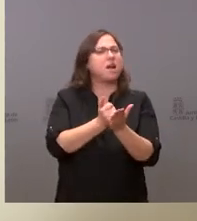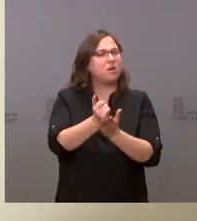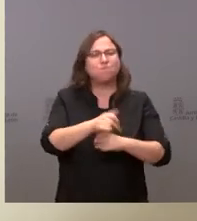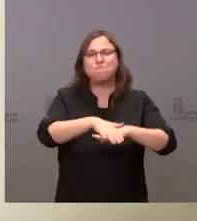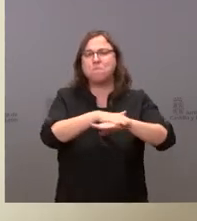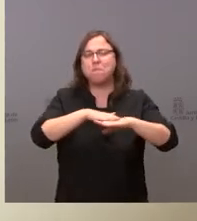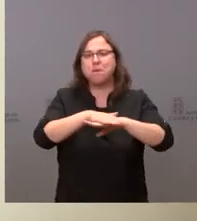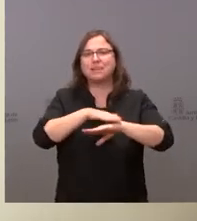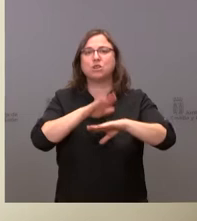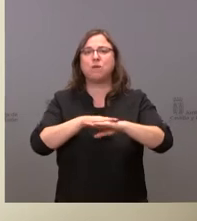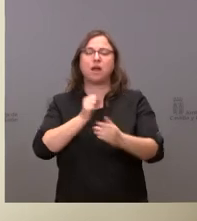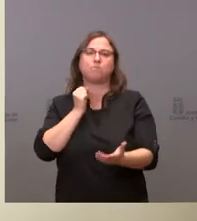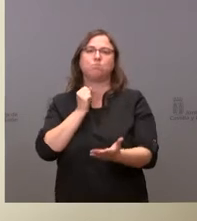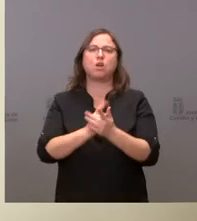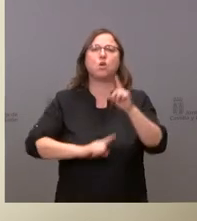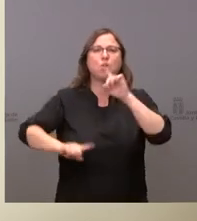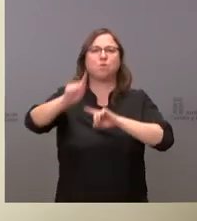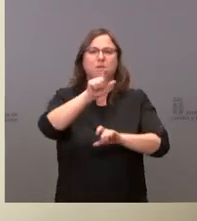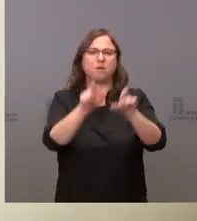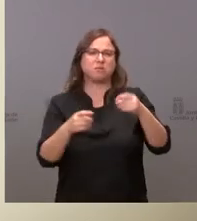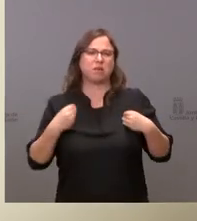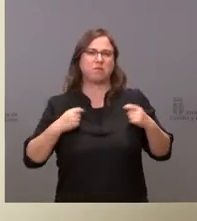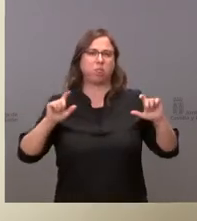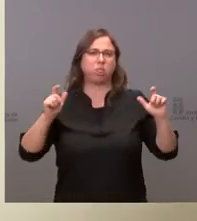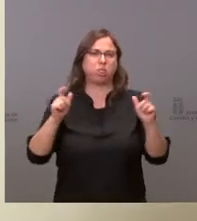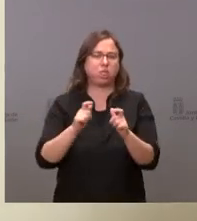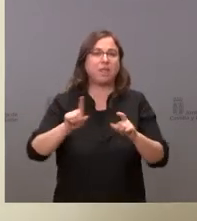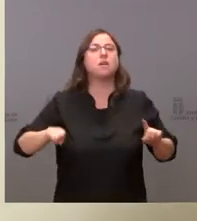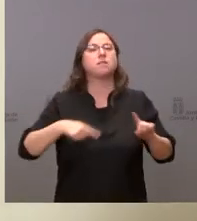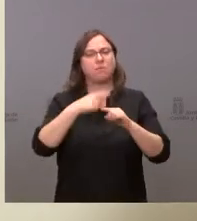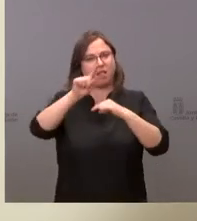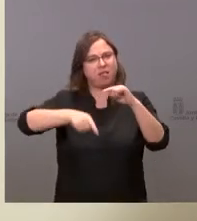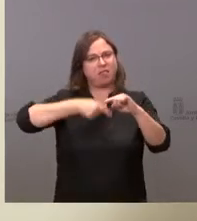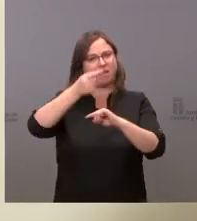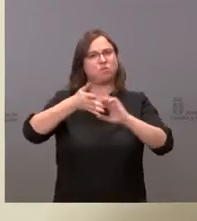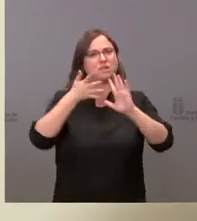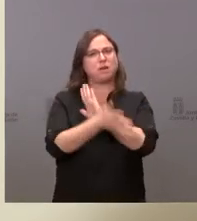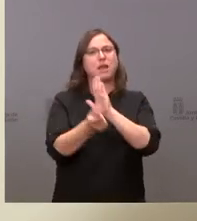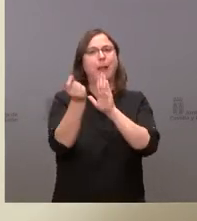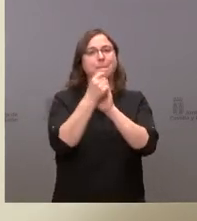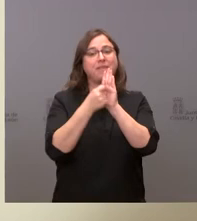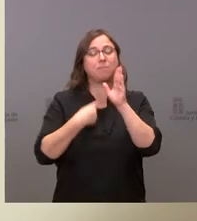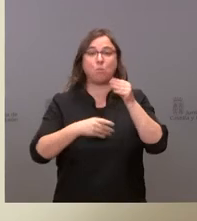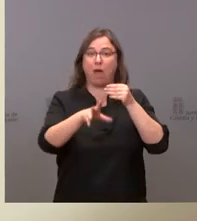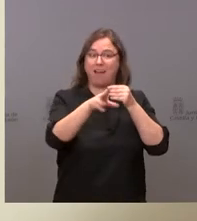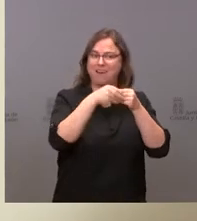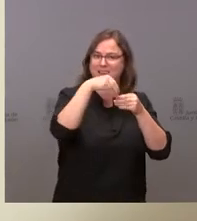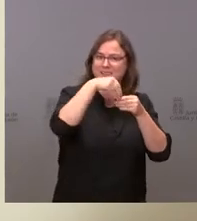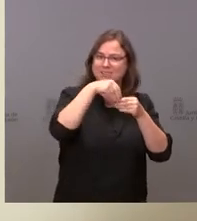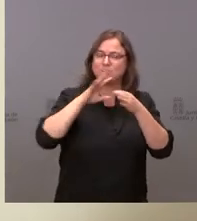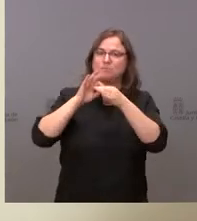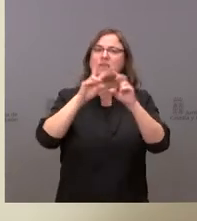abordar el reto demográfico. Y luego les detallaremos las medidas que figuran en el anexo sobre reto